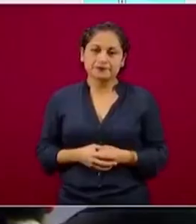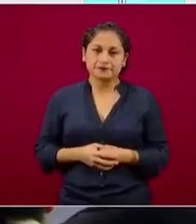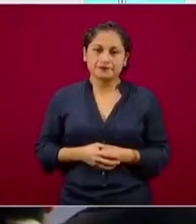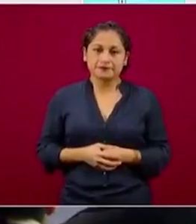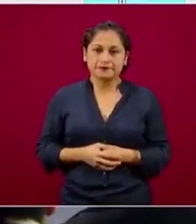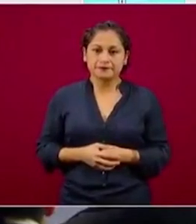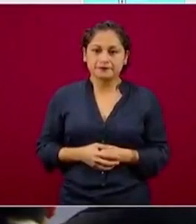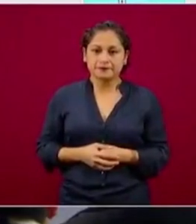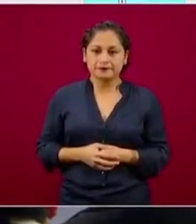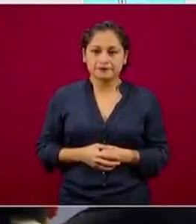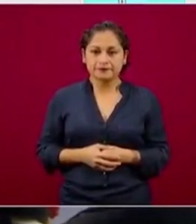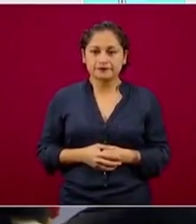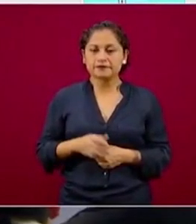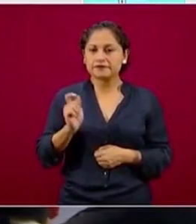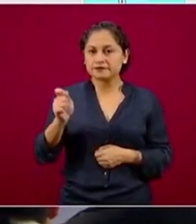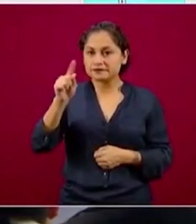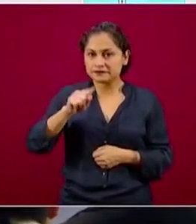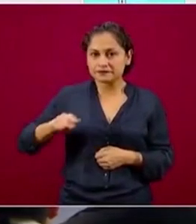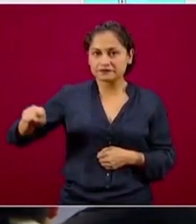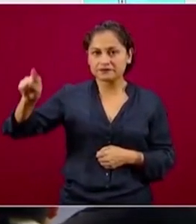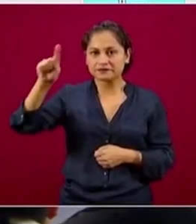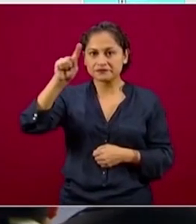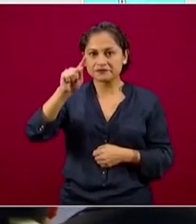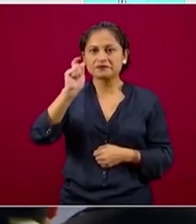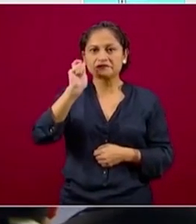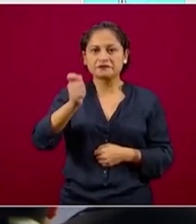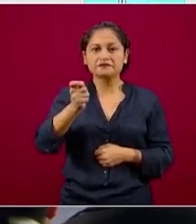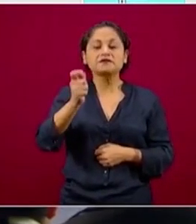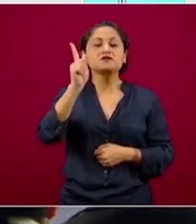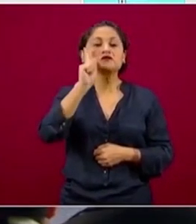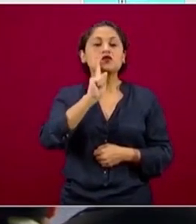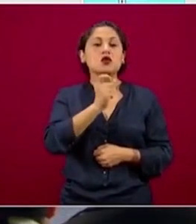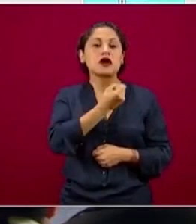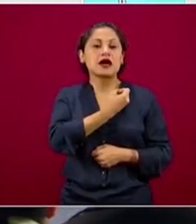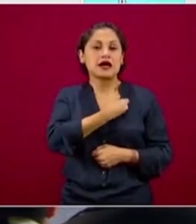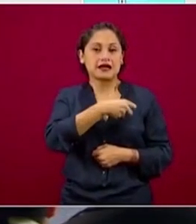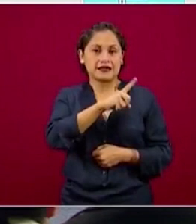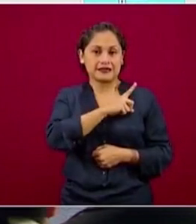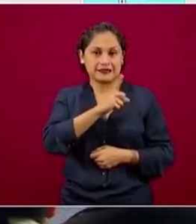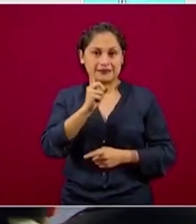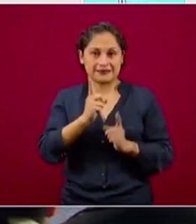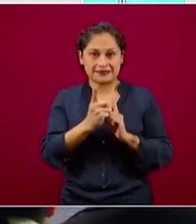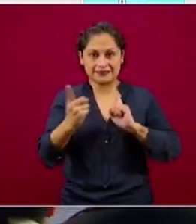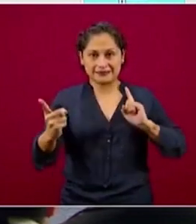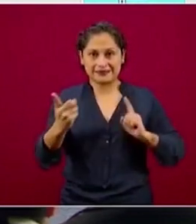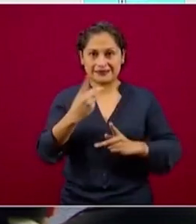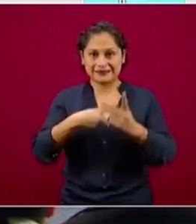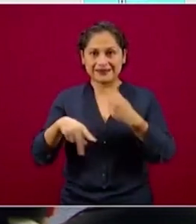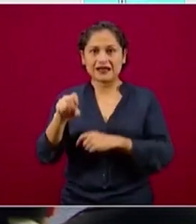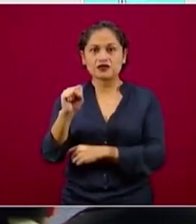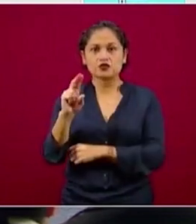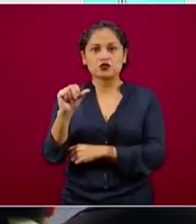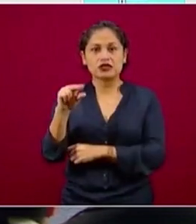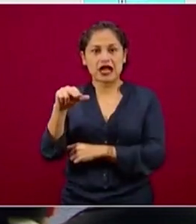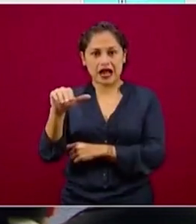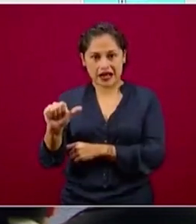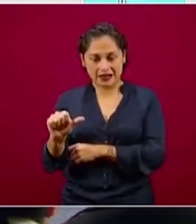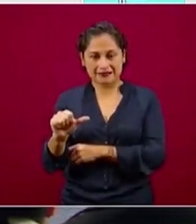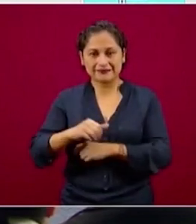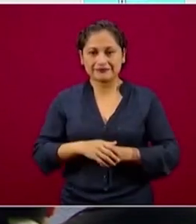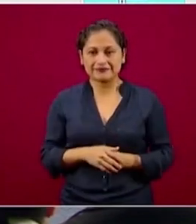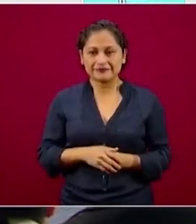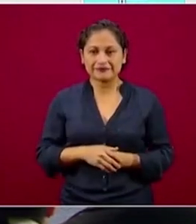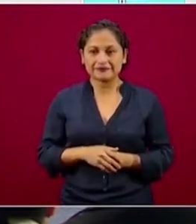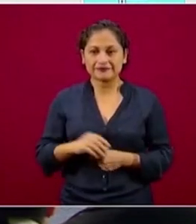Esto quiere decir sana distancia, ahí está Susana, esquematizada con un icono, y esto quiere decir